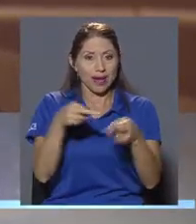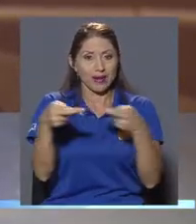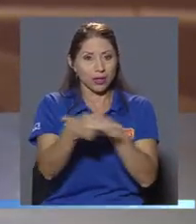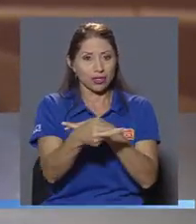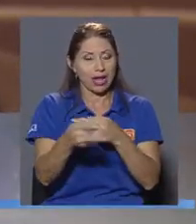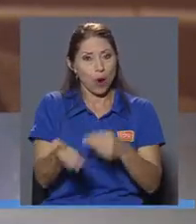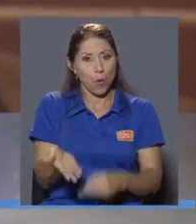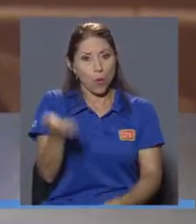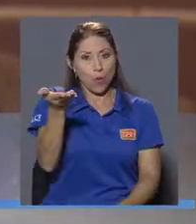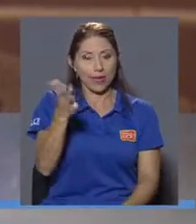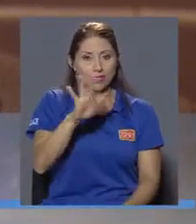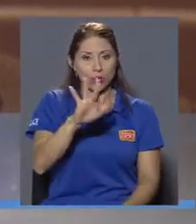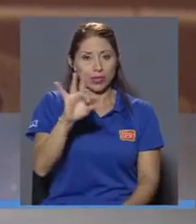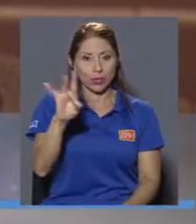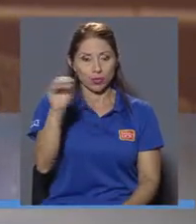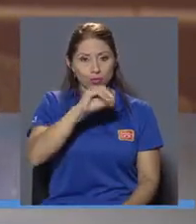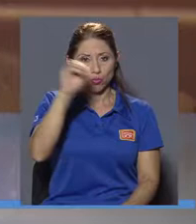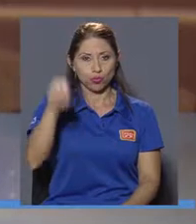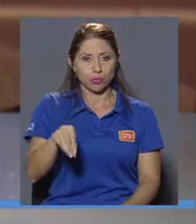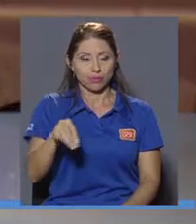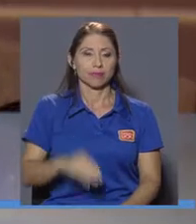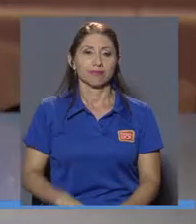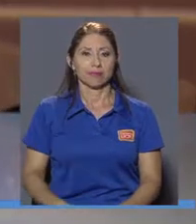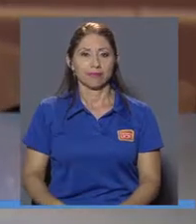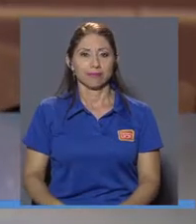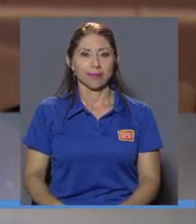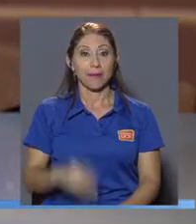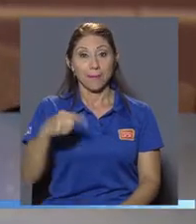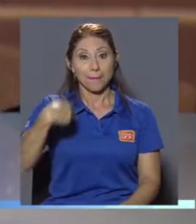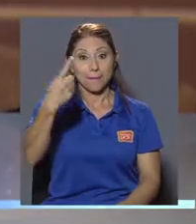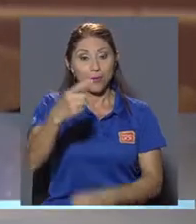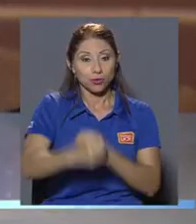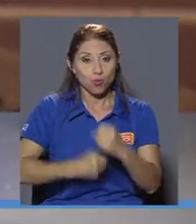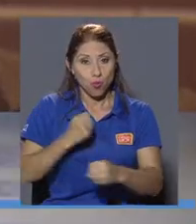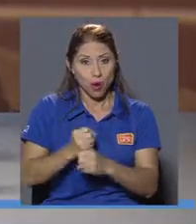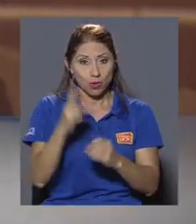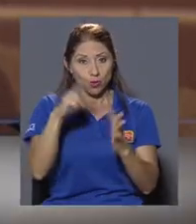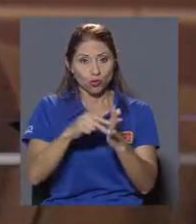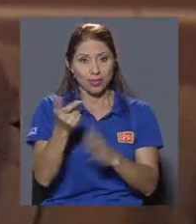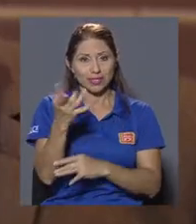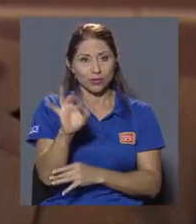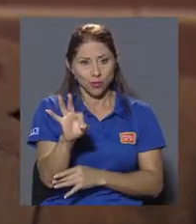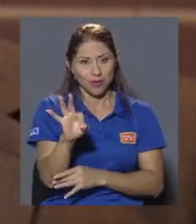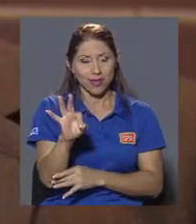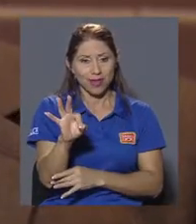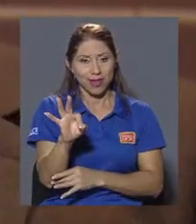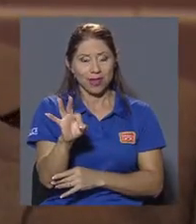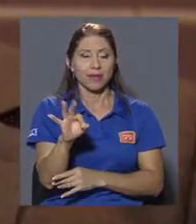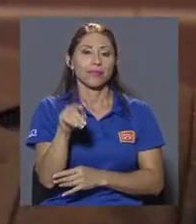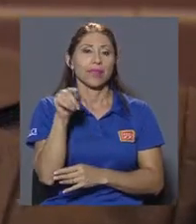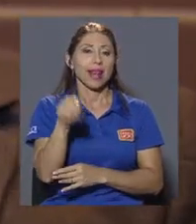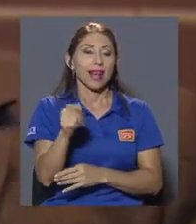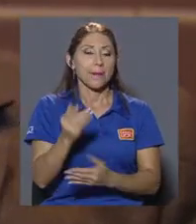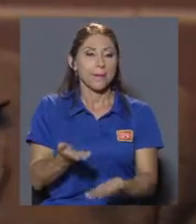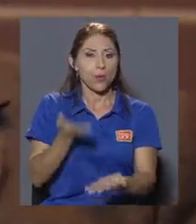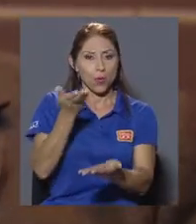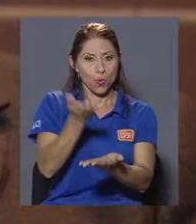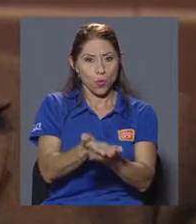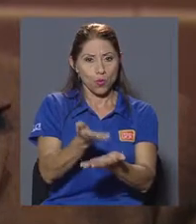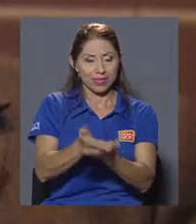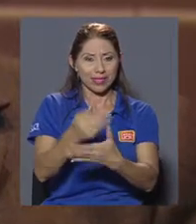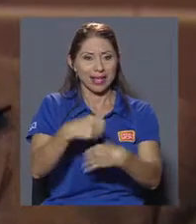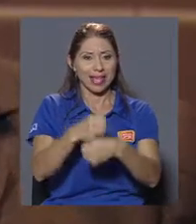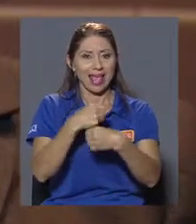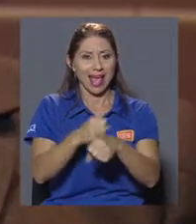aumentado en un 58%. Y para el próximo año, 2019, la propuesta